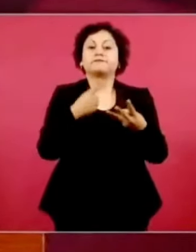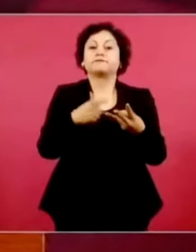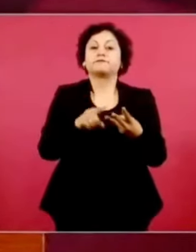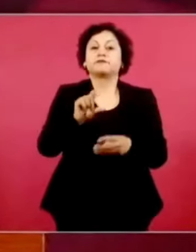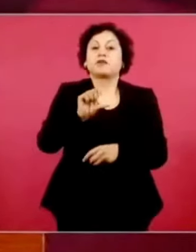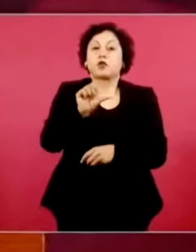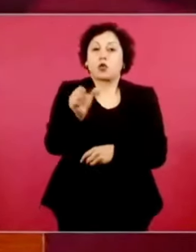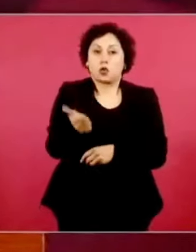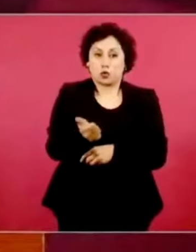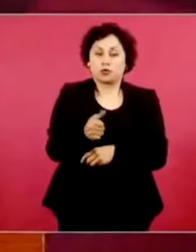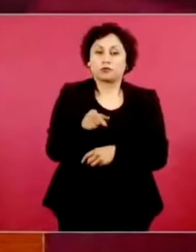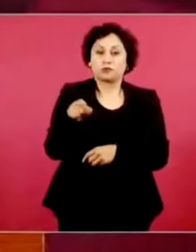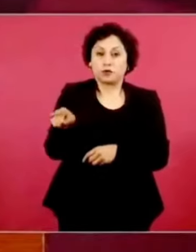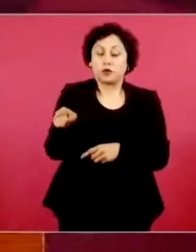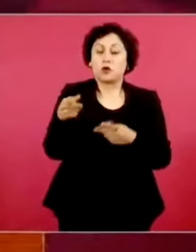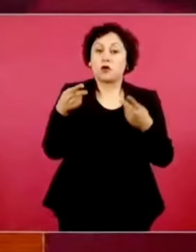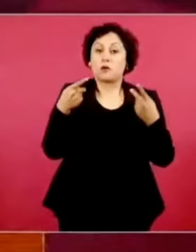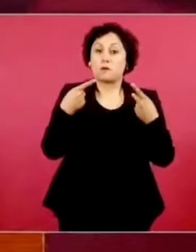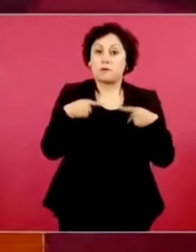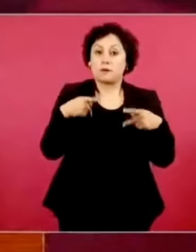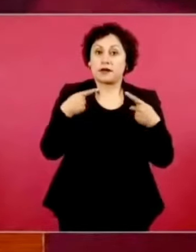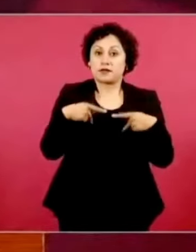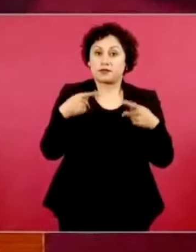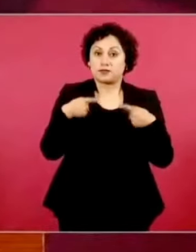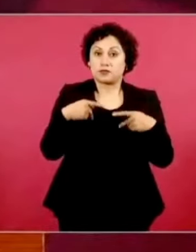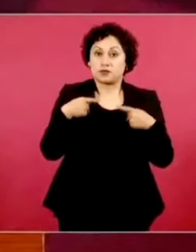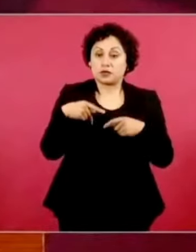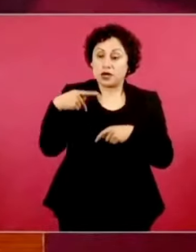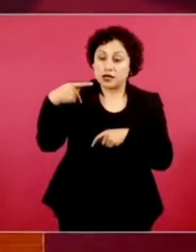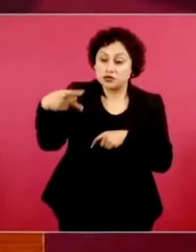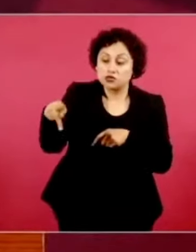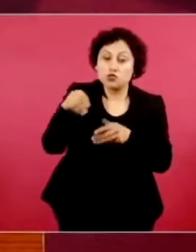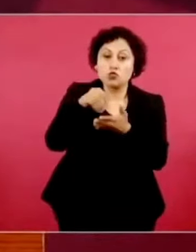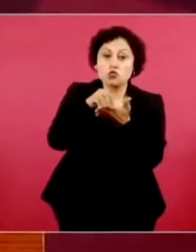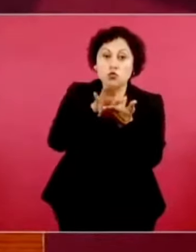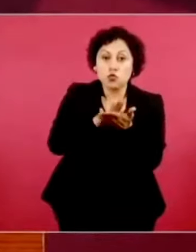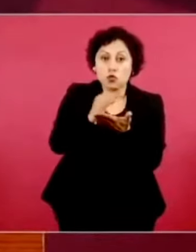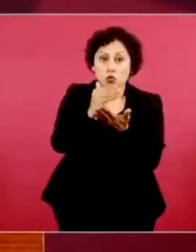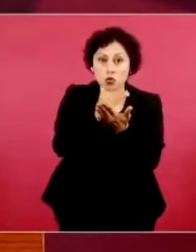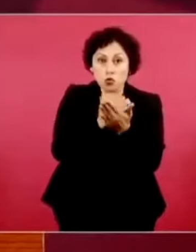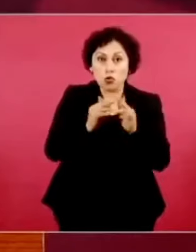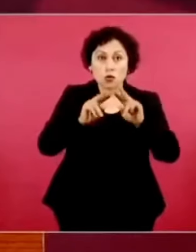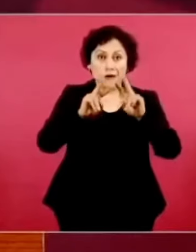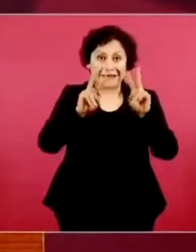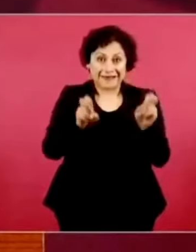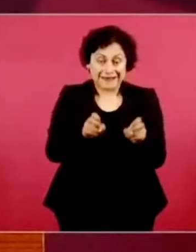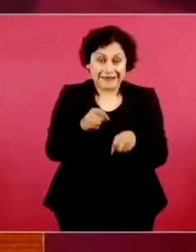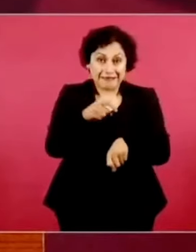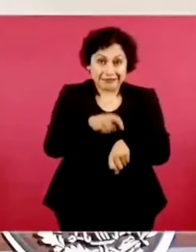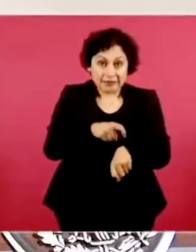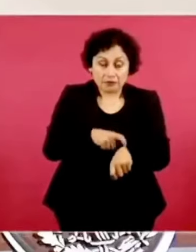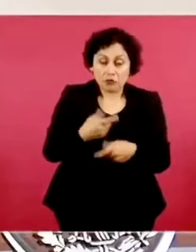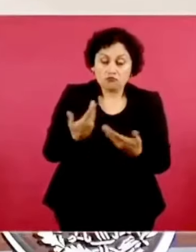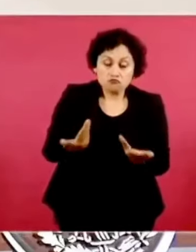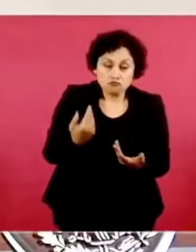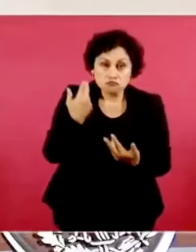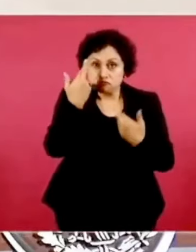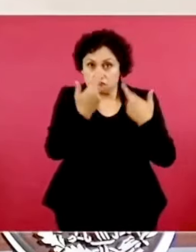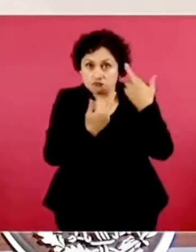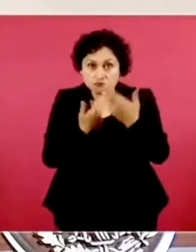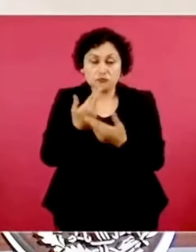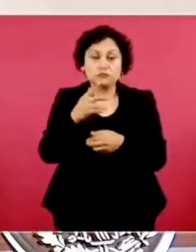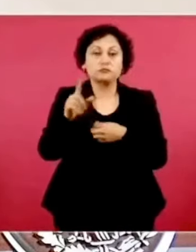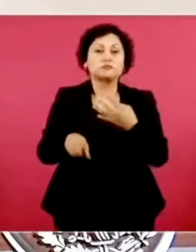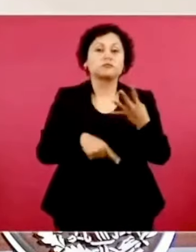candidato verificará la disponibilidad de su agenda. En otro caso más, el número de contacto indica